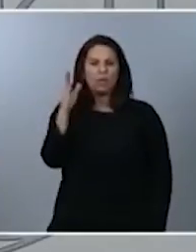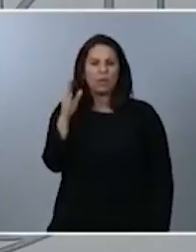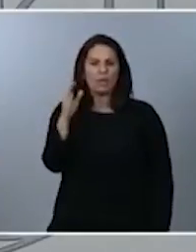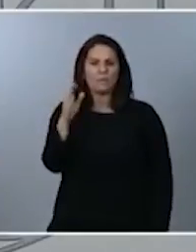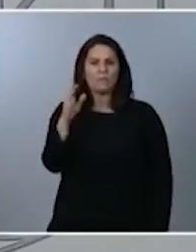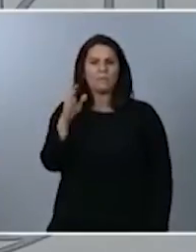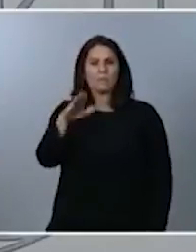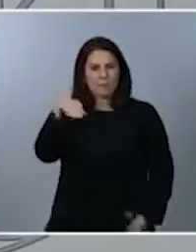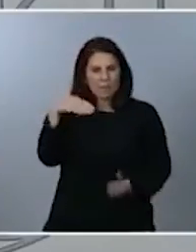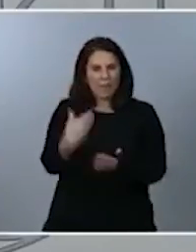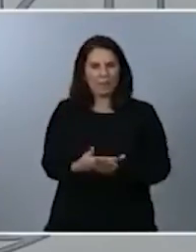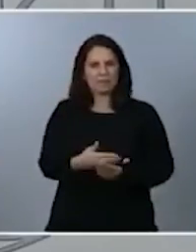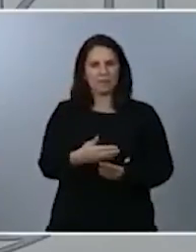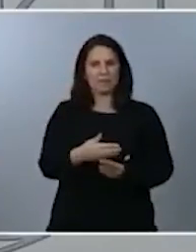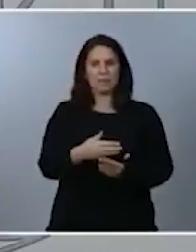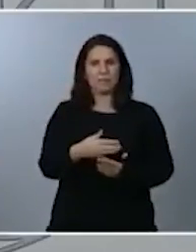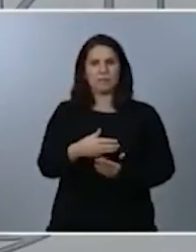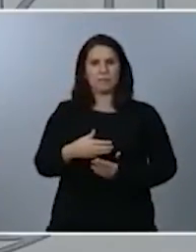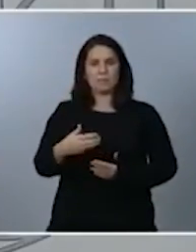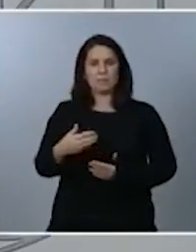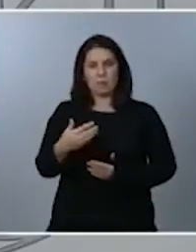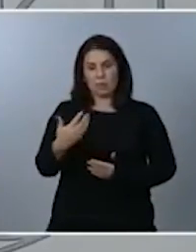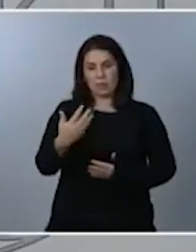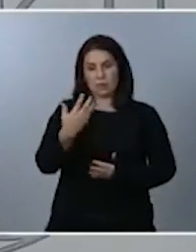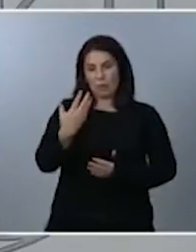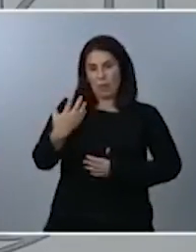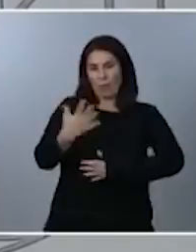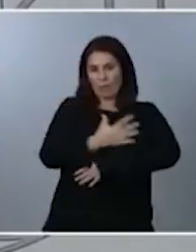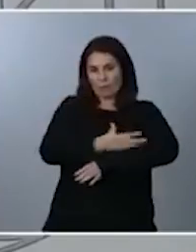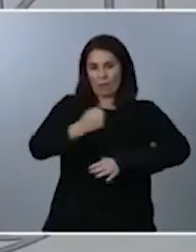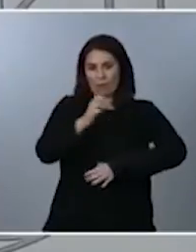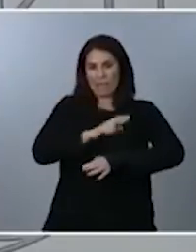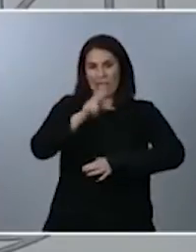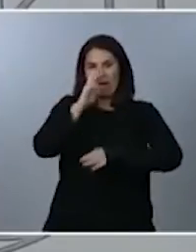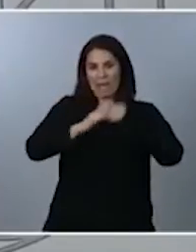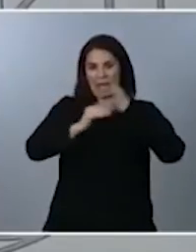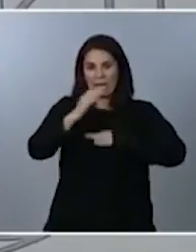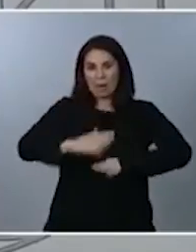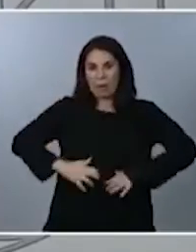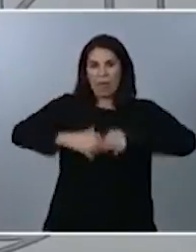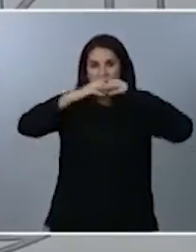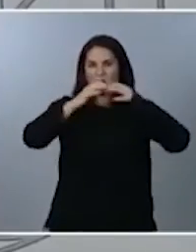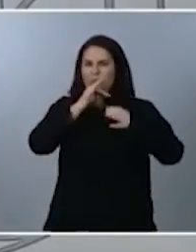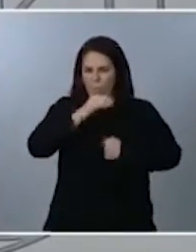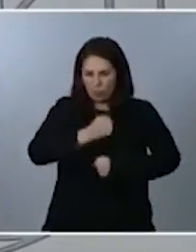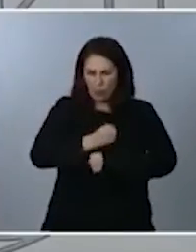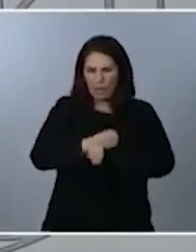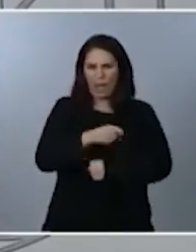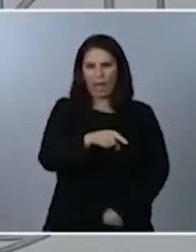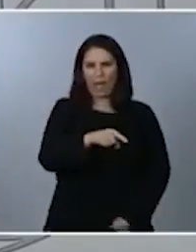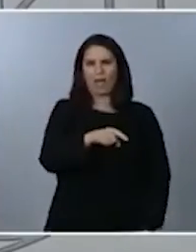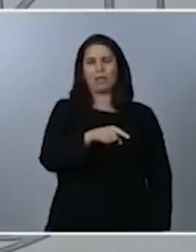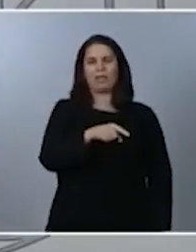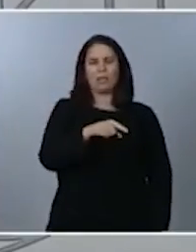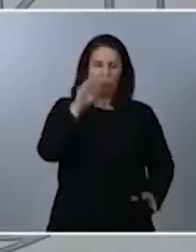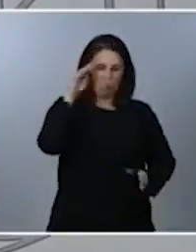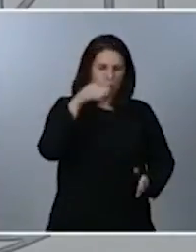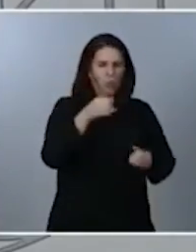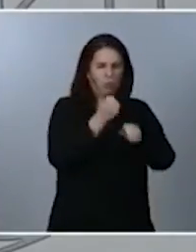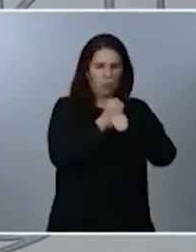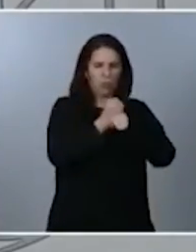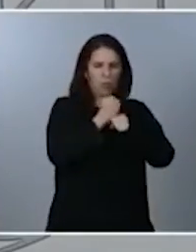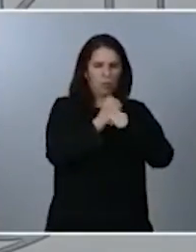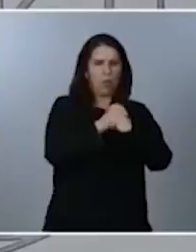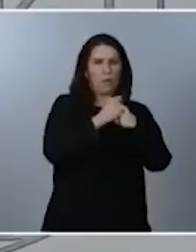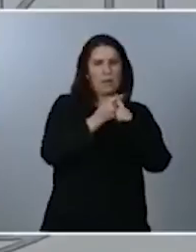territorializar los fondos de recuperación cuando todavía estamos trabajando en ellos y que, además, esos fondos de recuperación respondan a los parámetros